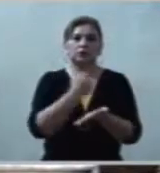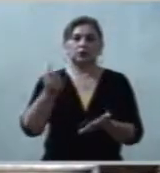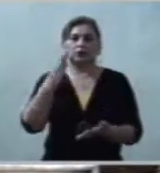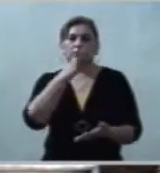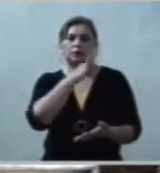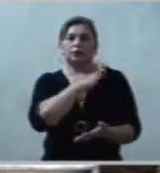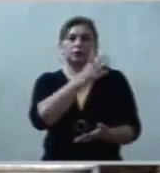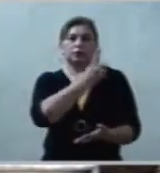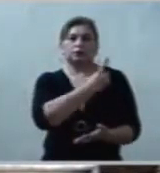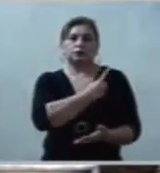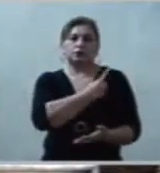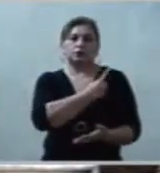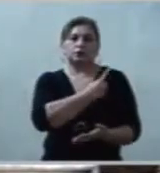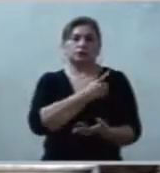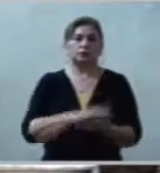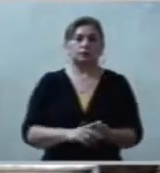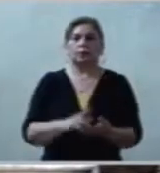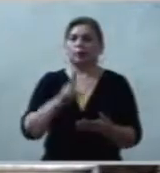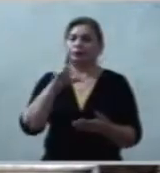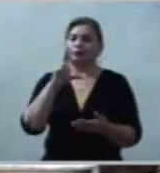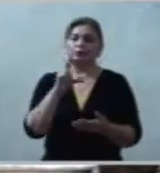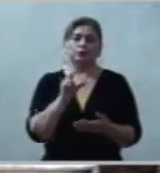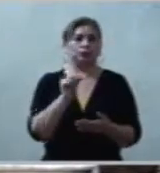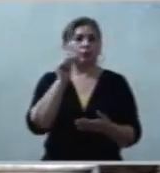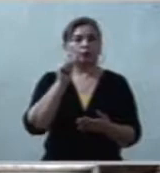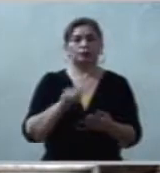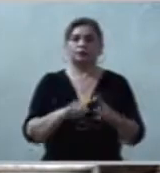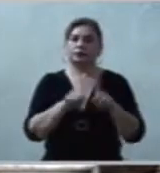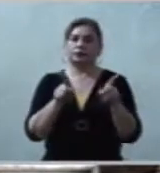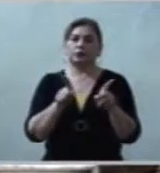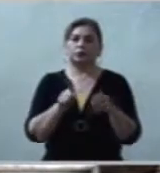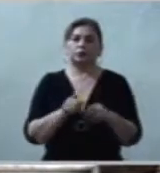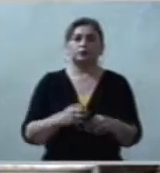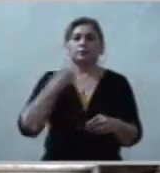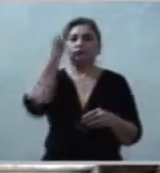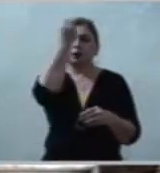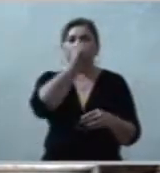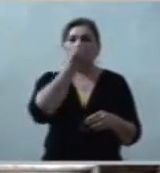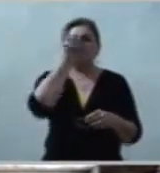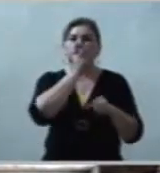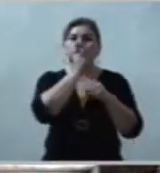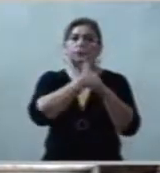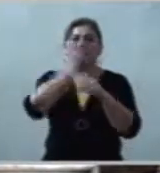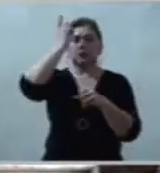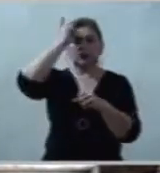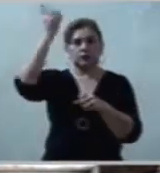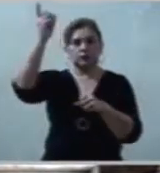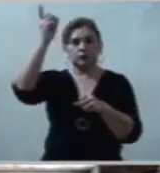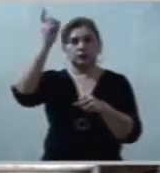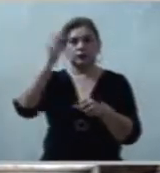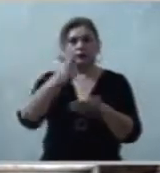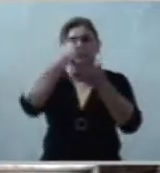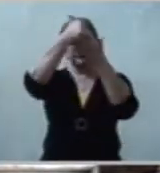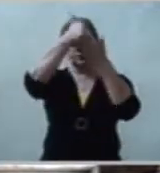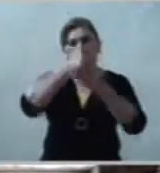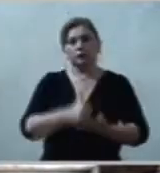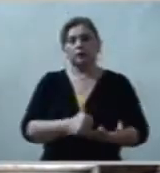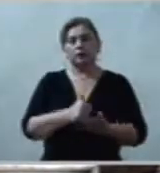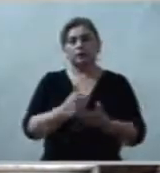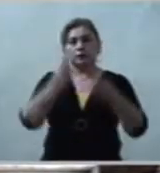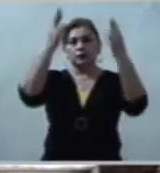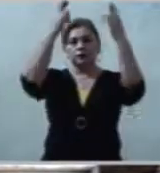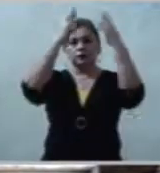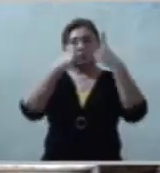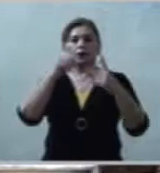Vamos a pedirle a Dios, nuestro Padre, que nos regale siempre